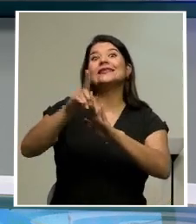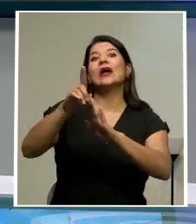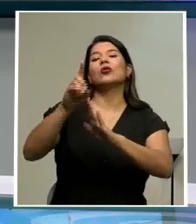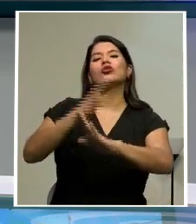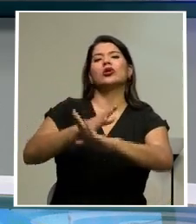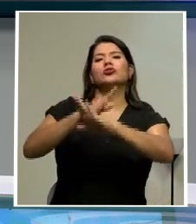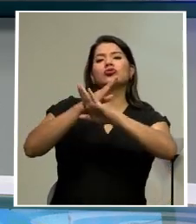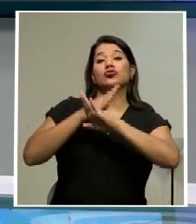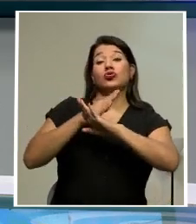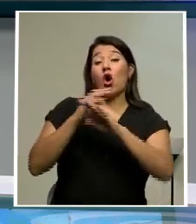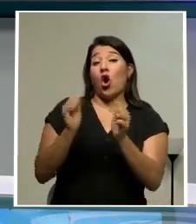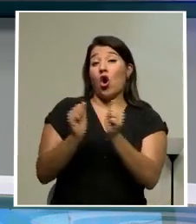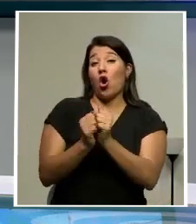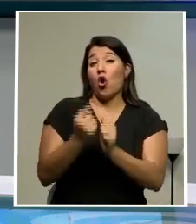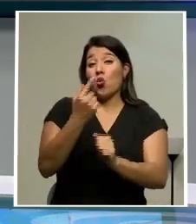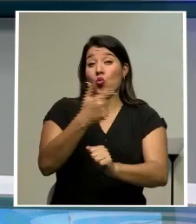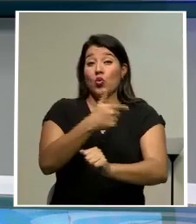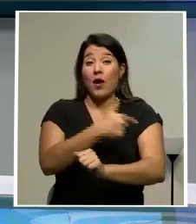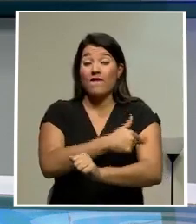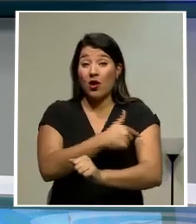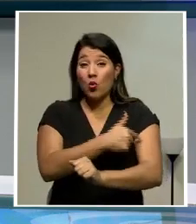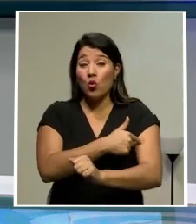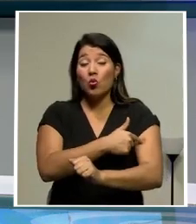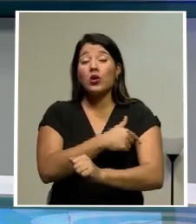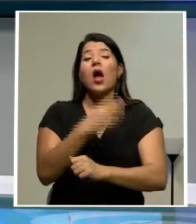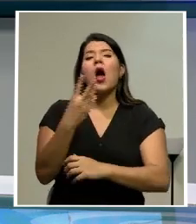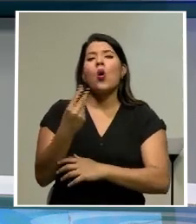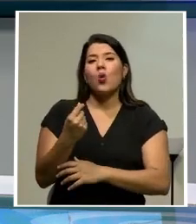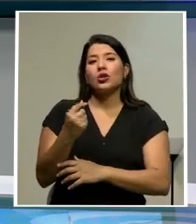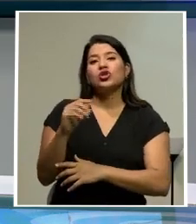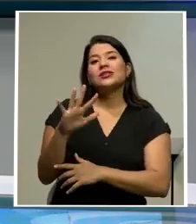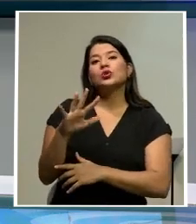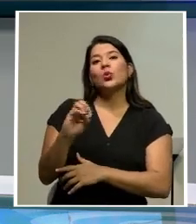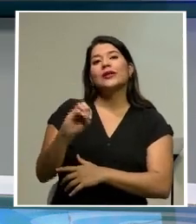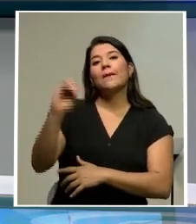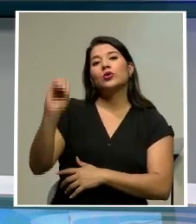una dosis al 50% de toda la población.